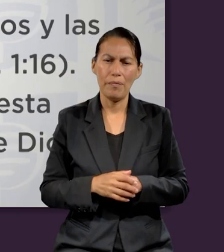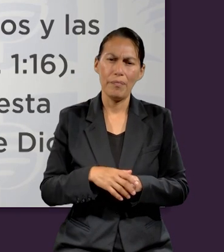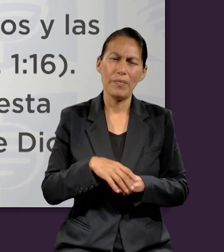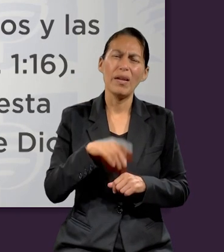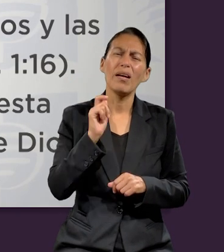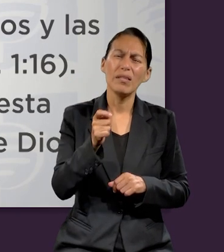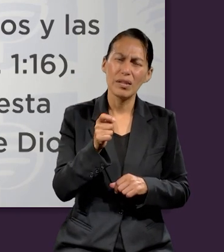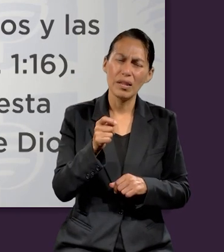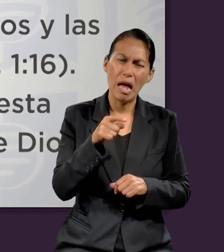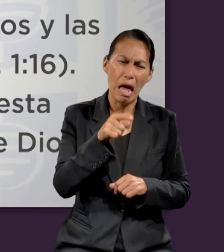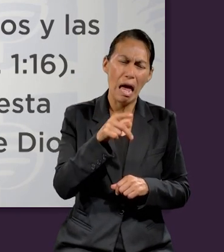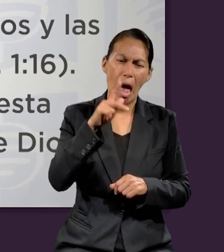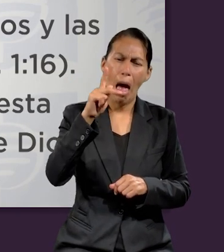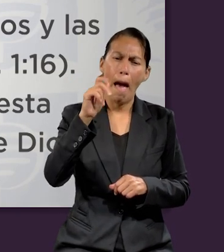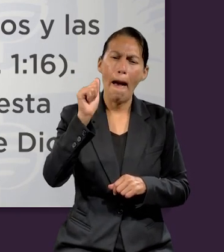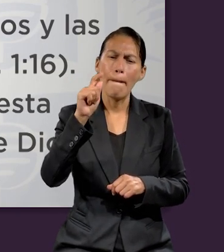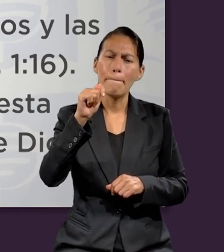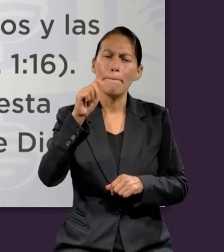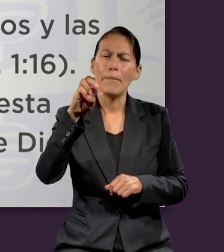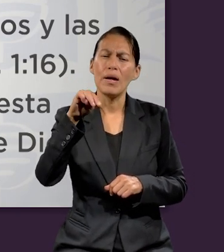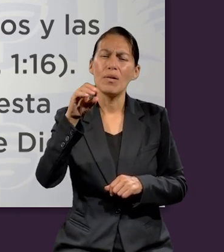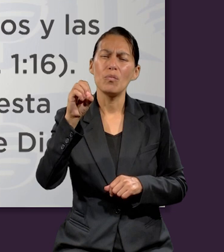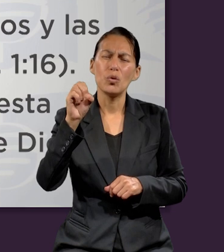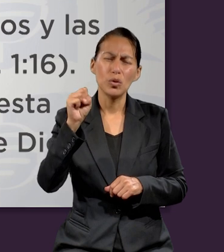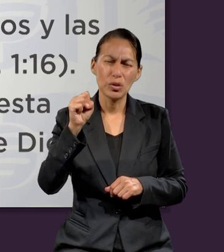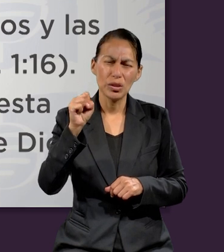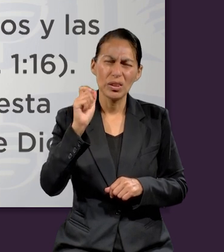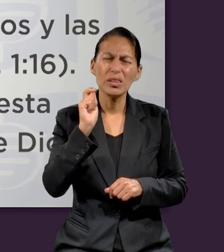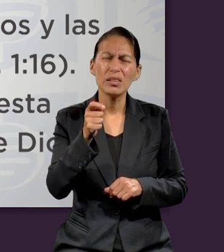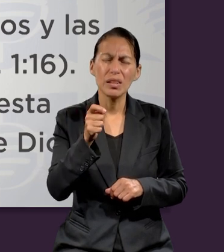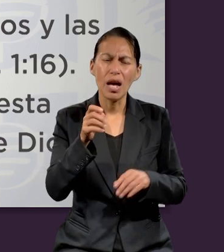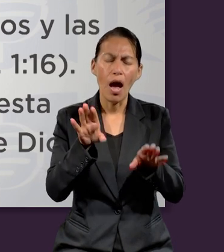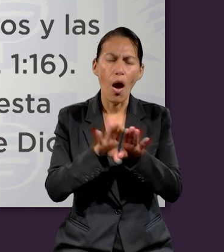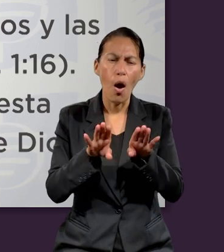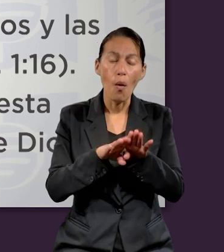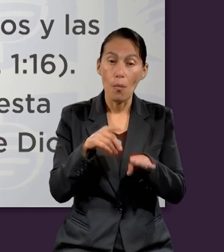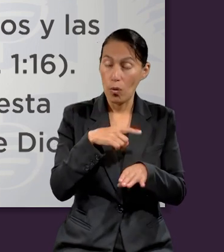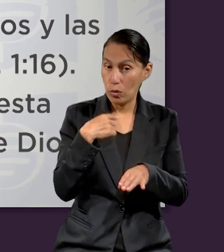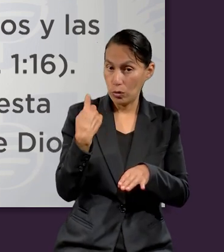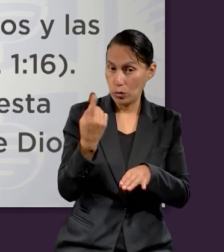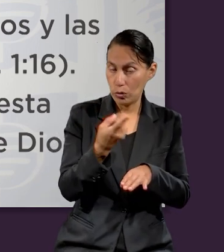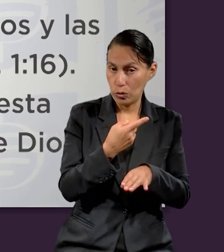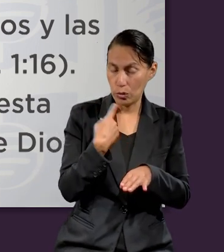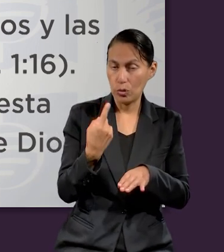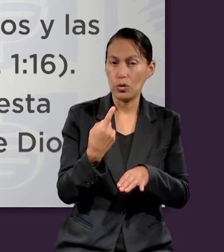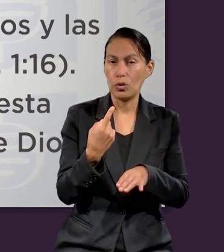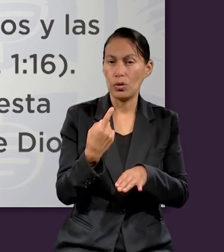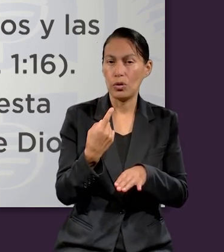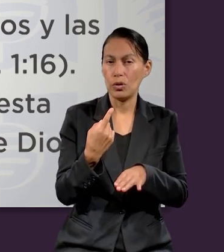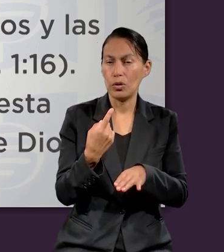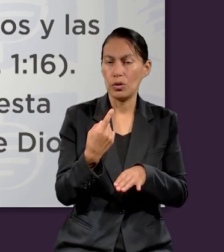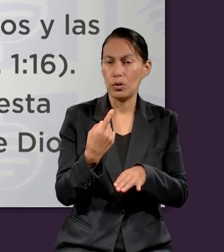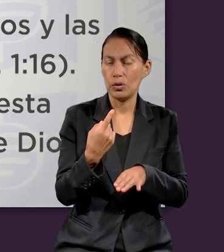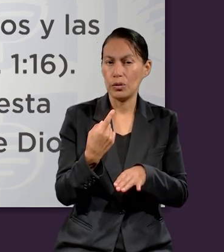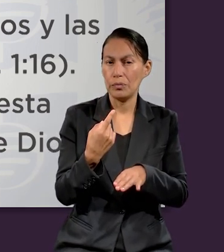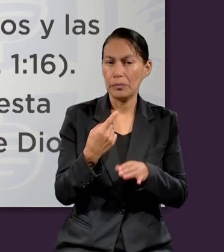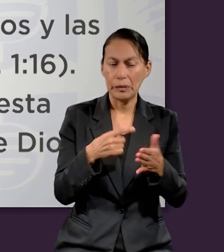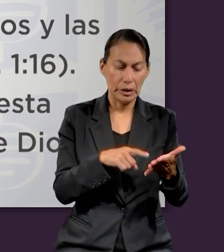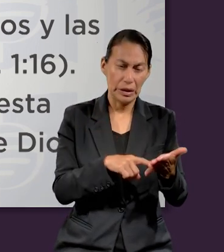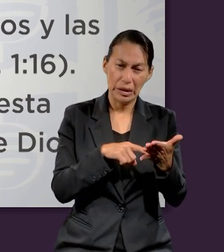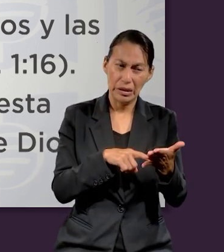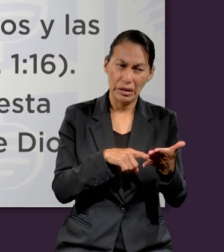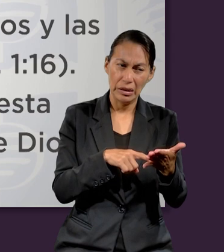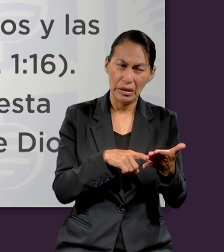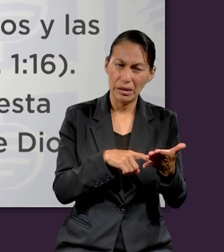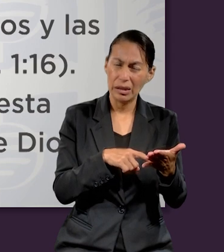referente al vidente de Patmos. Y la pregunta es, ¿cómo debemos nosotros, Pastor Zul,